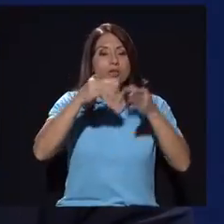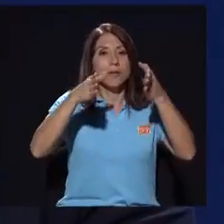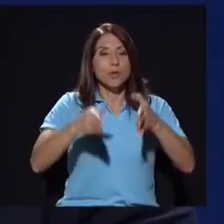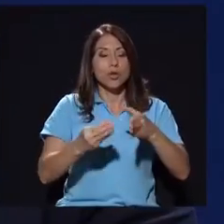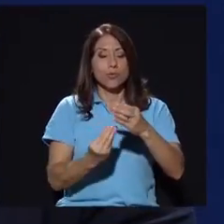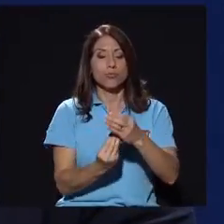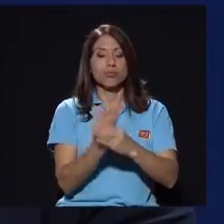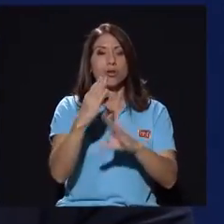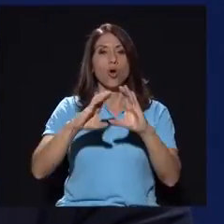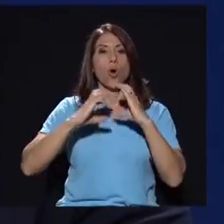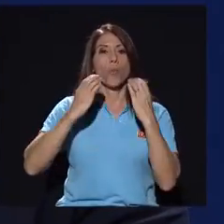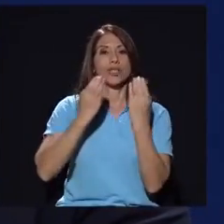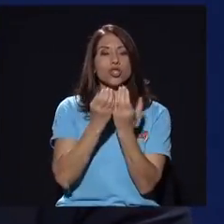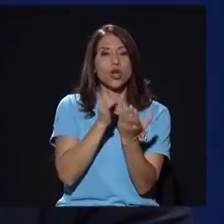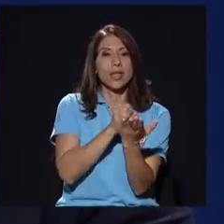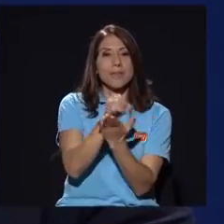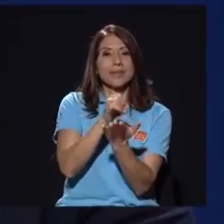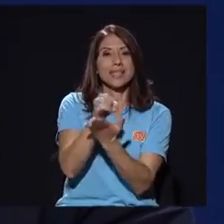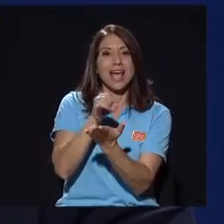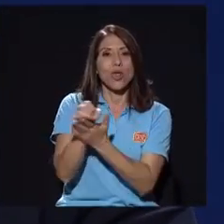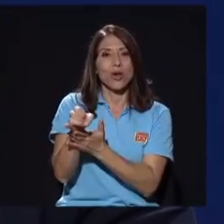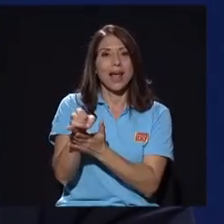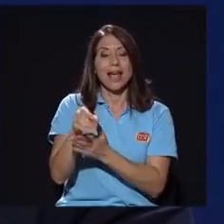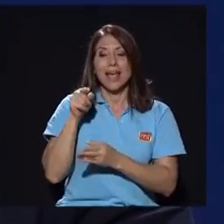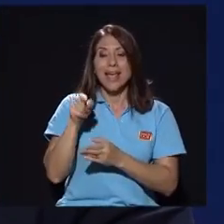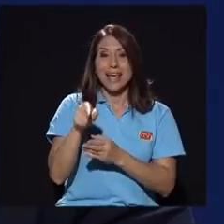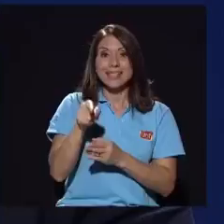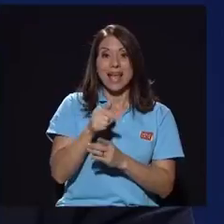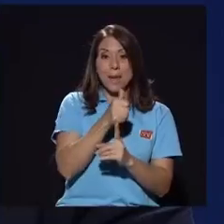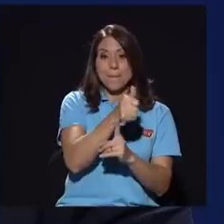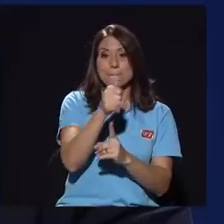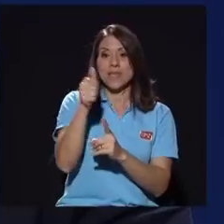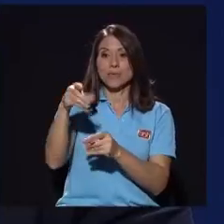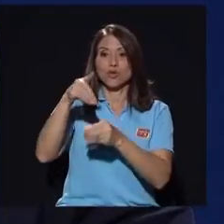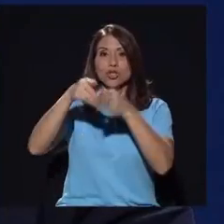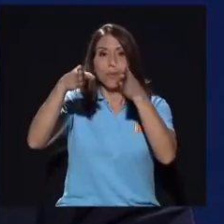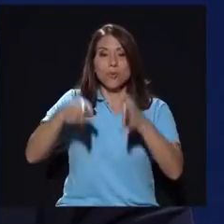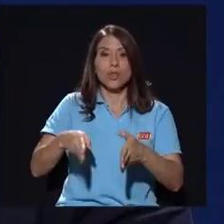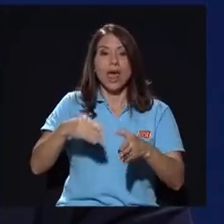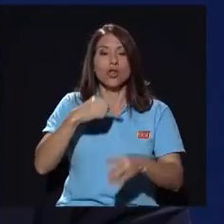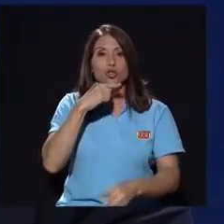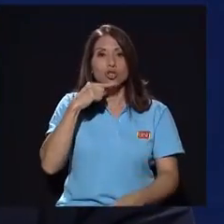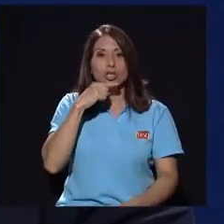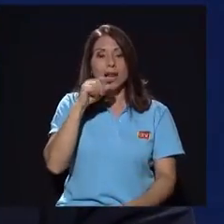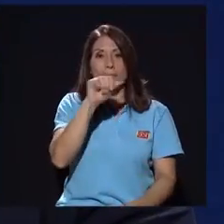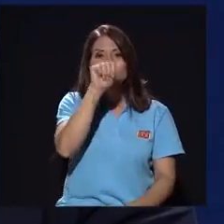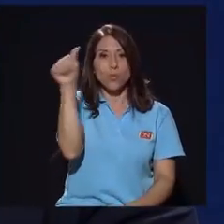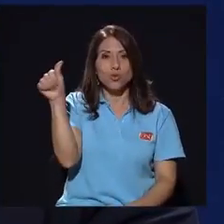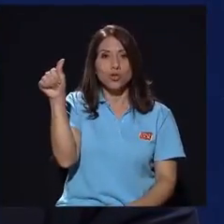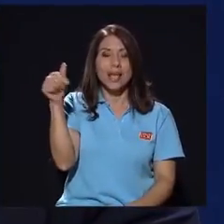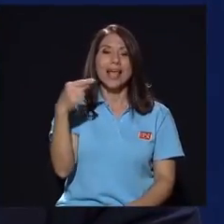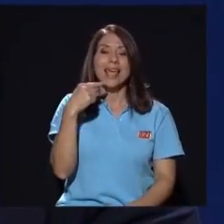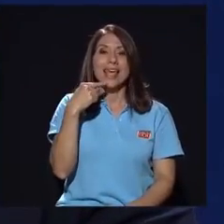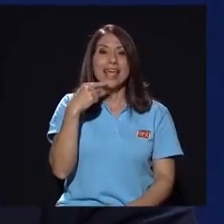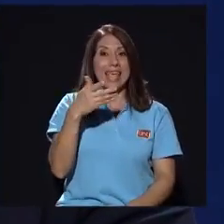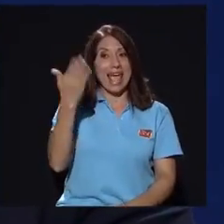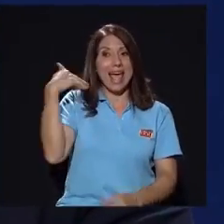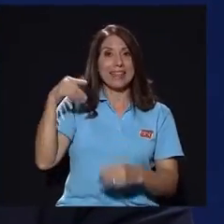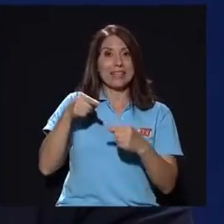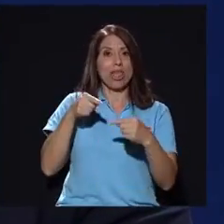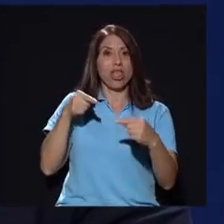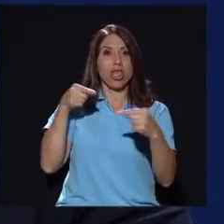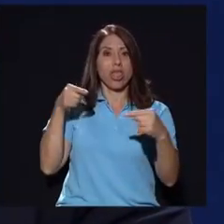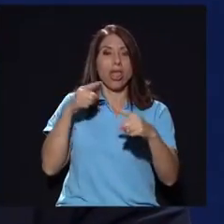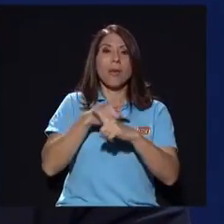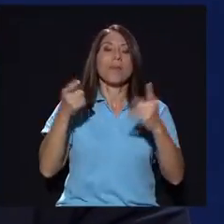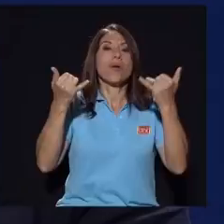de formar la comisión investigadora, comisión catalogada por los mismos diputados del PUSC que se opusieron a mal no